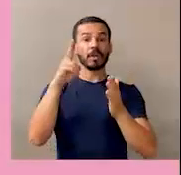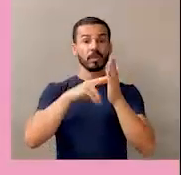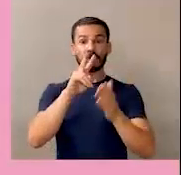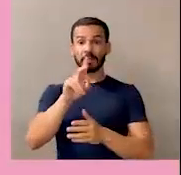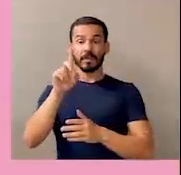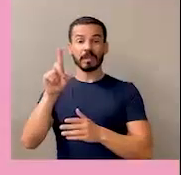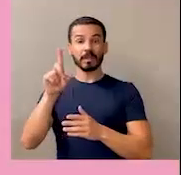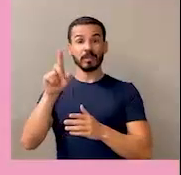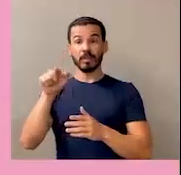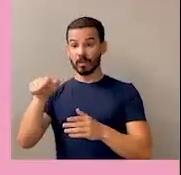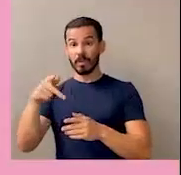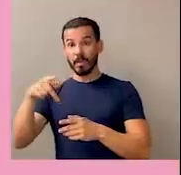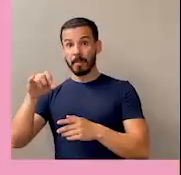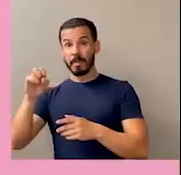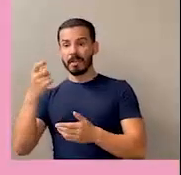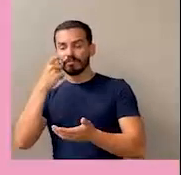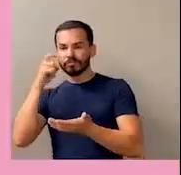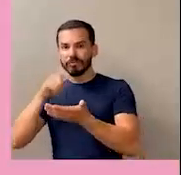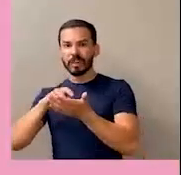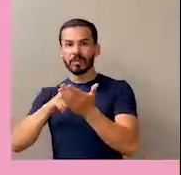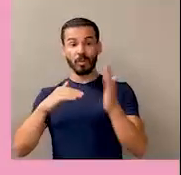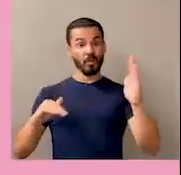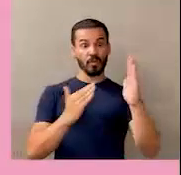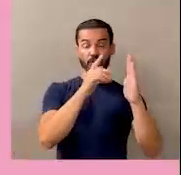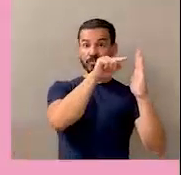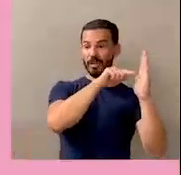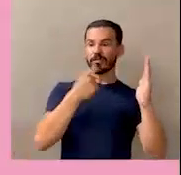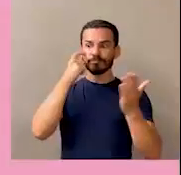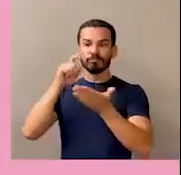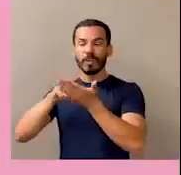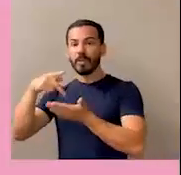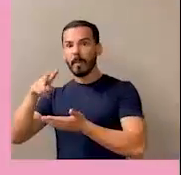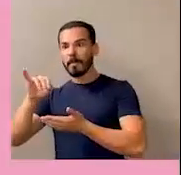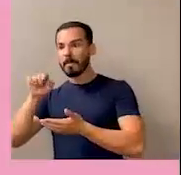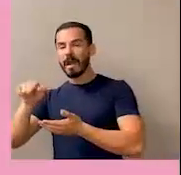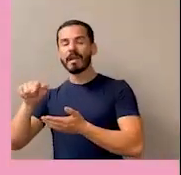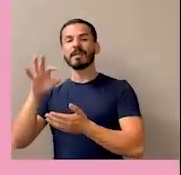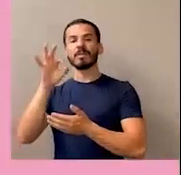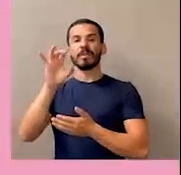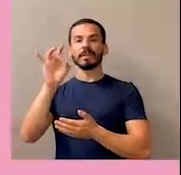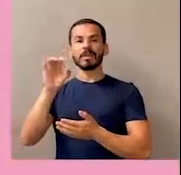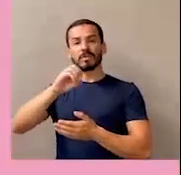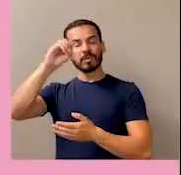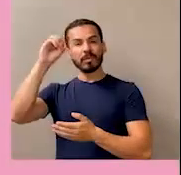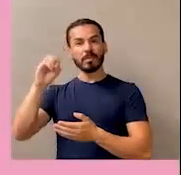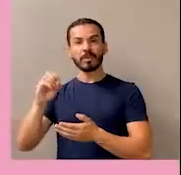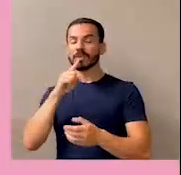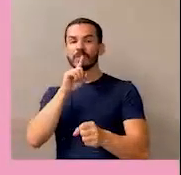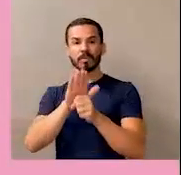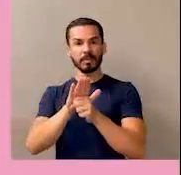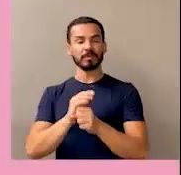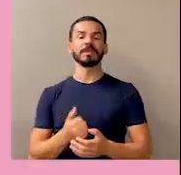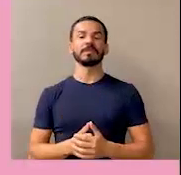2021, la institución fuera reconocida por la Contraloría General de la República, con un 98% de